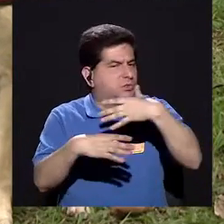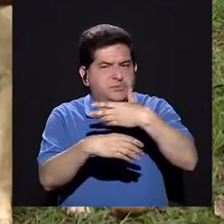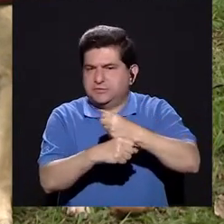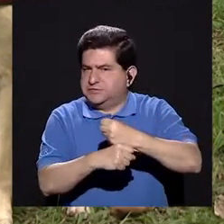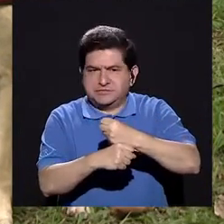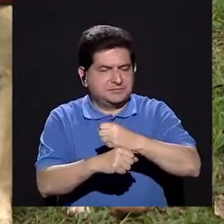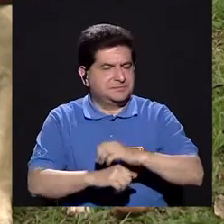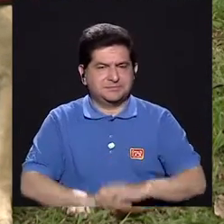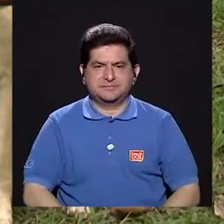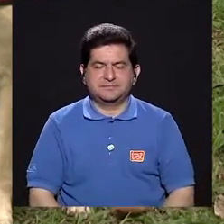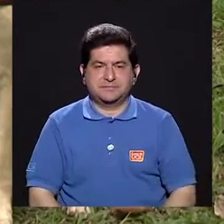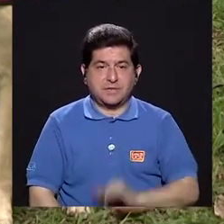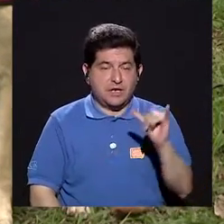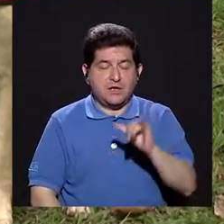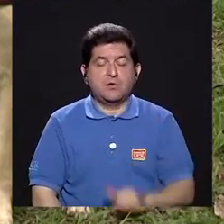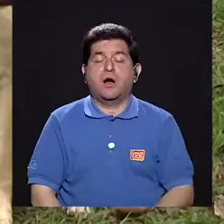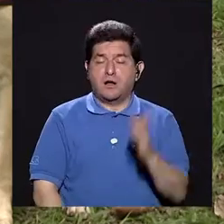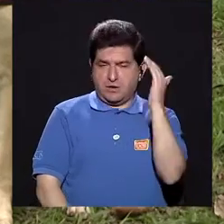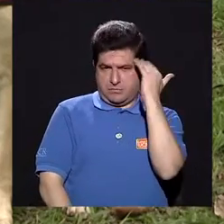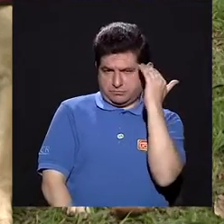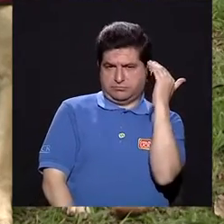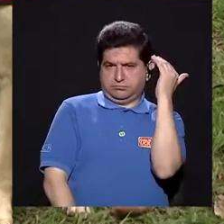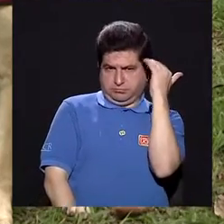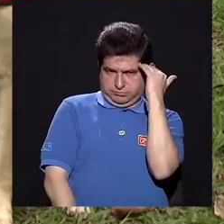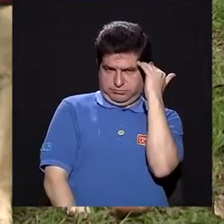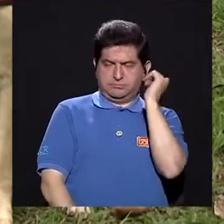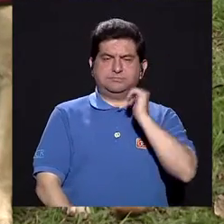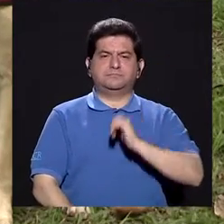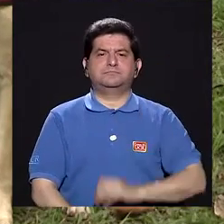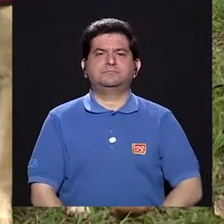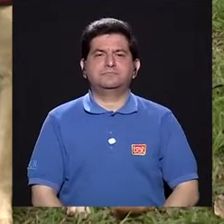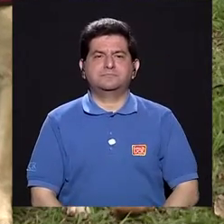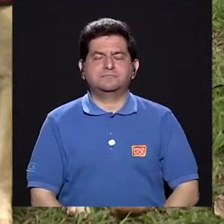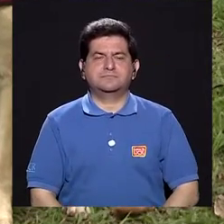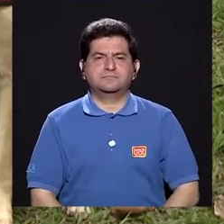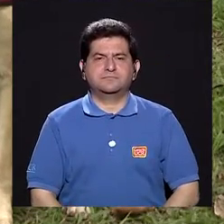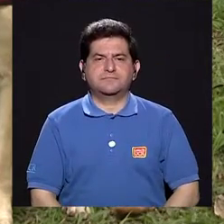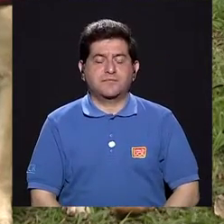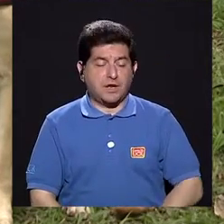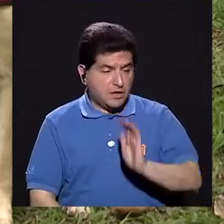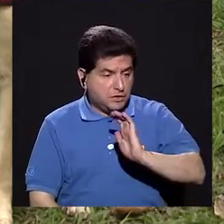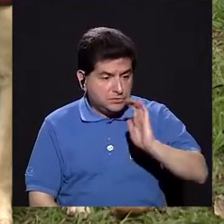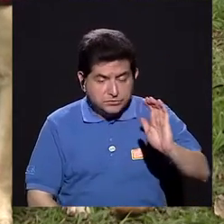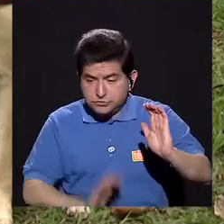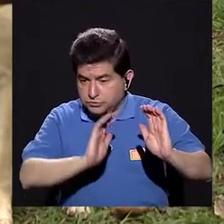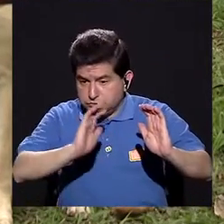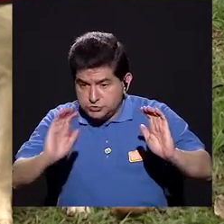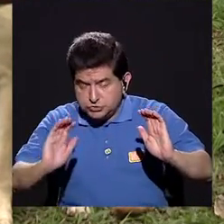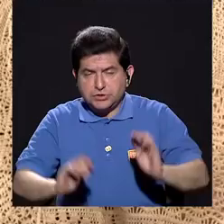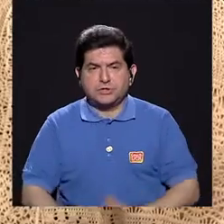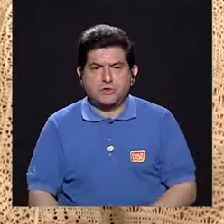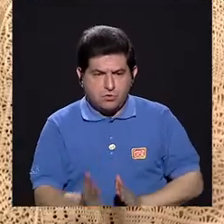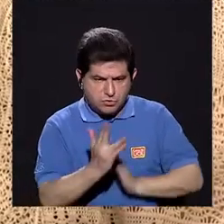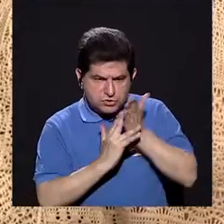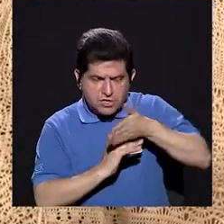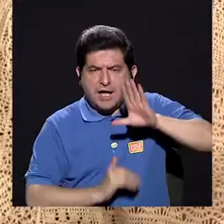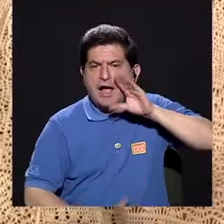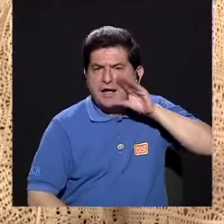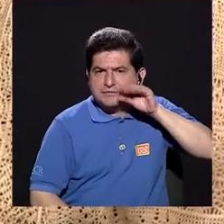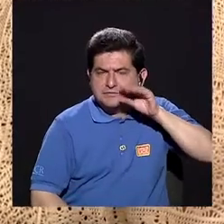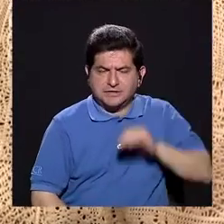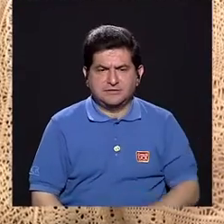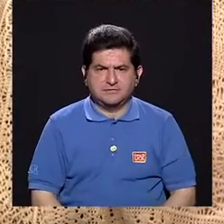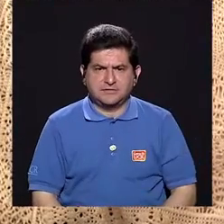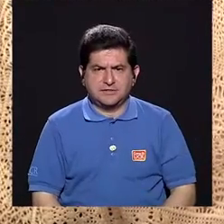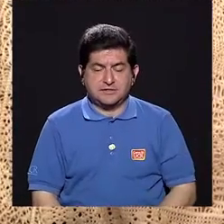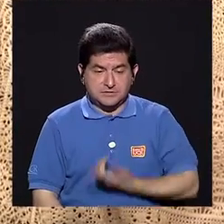La parte cognitiva, bueno, los chicos por medio del perro